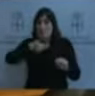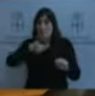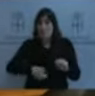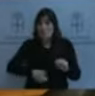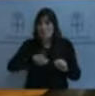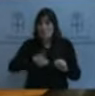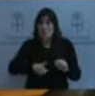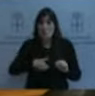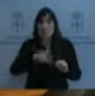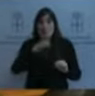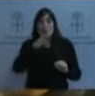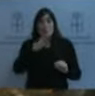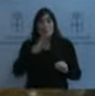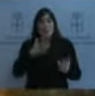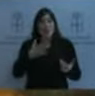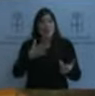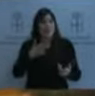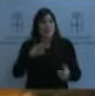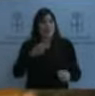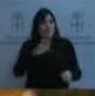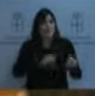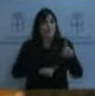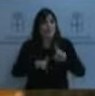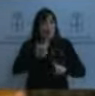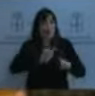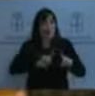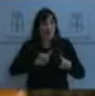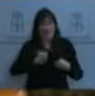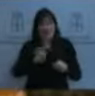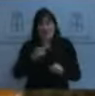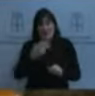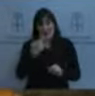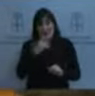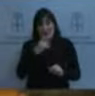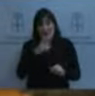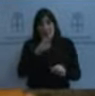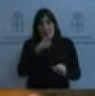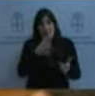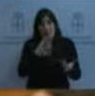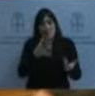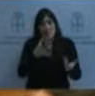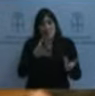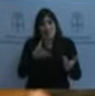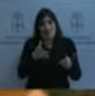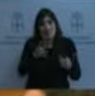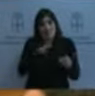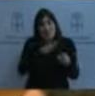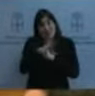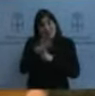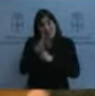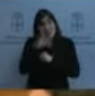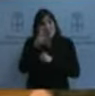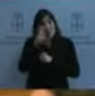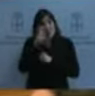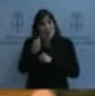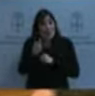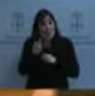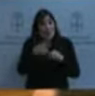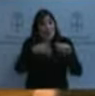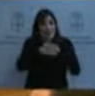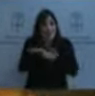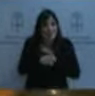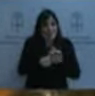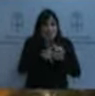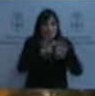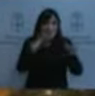una necesidad, tanto en lo que se refiere al acceso a nuevas tecnologías, también en el aprendizaje, que esa es otra brecha en la utilización